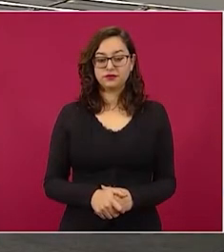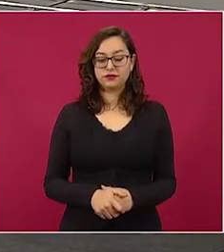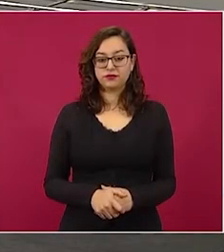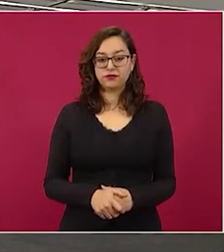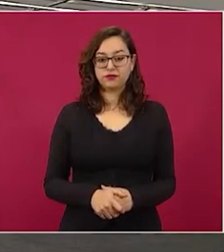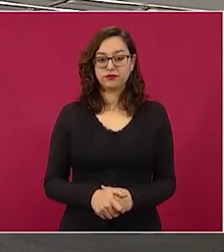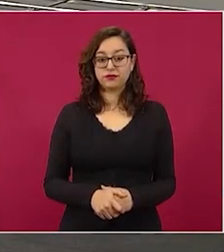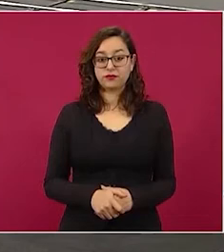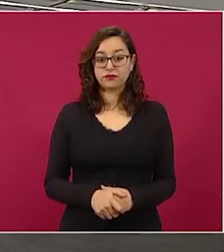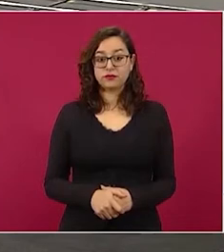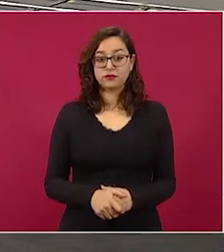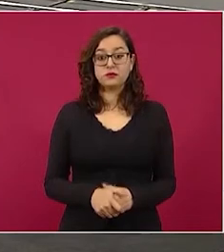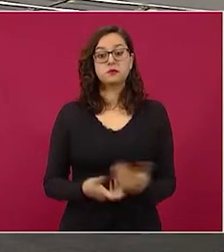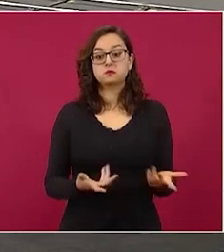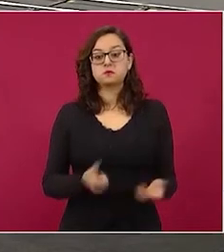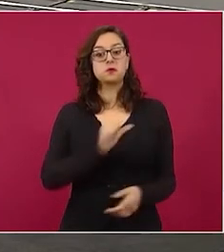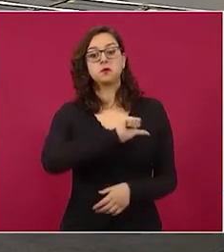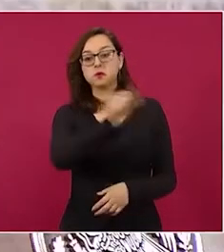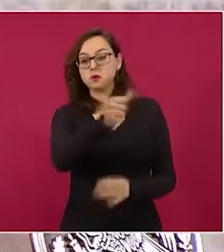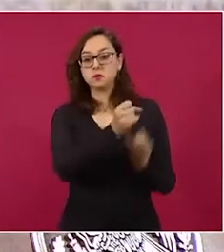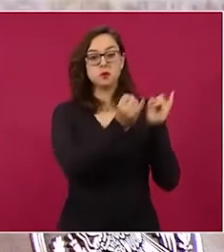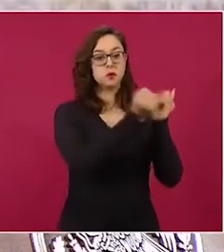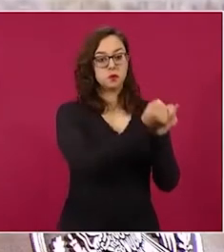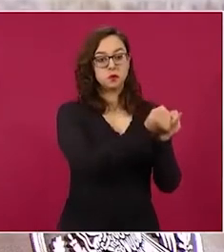y si buscas otro así va a estar igual